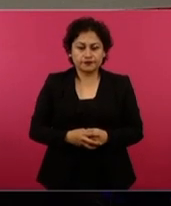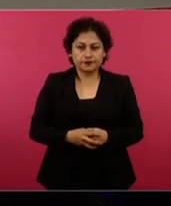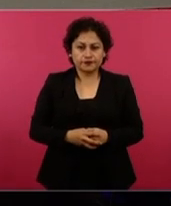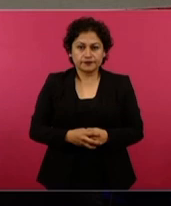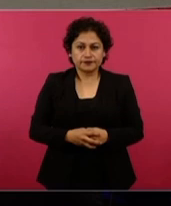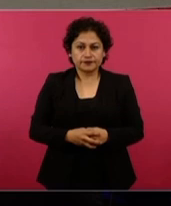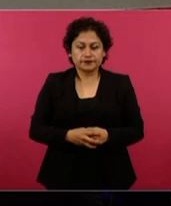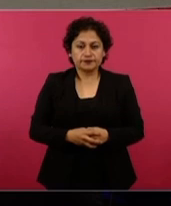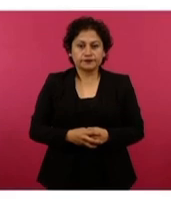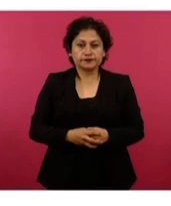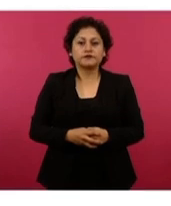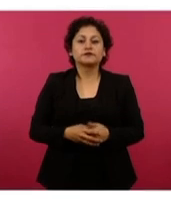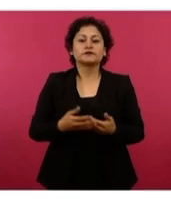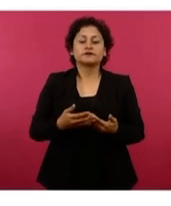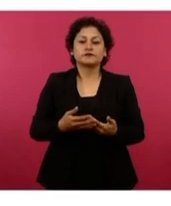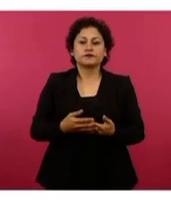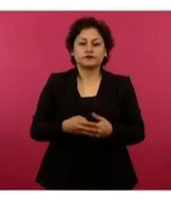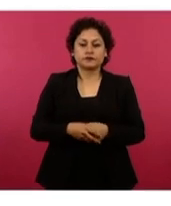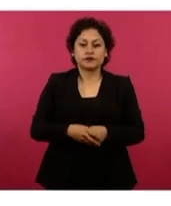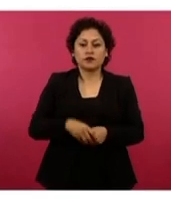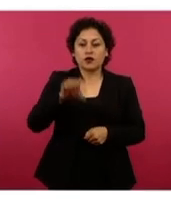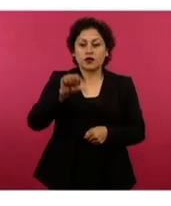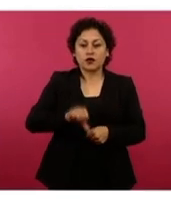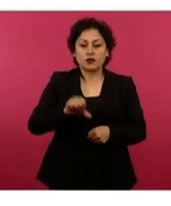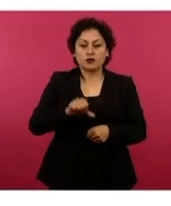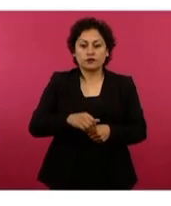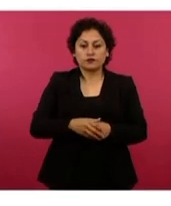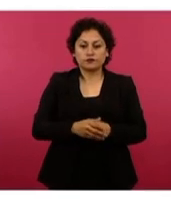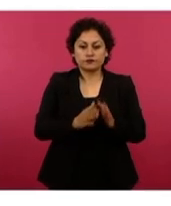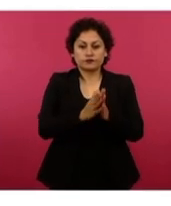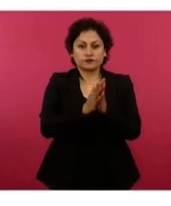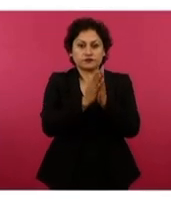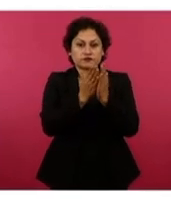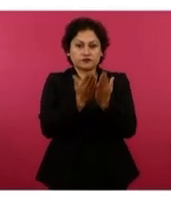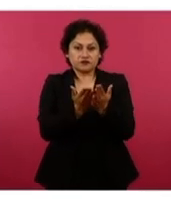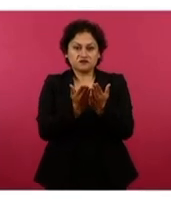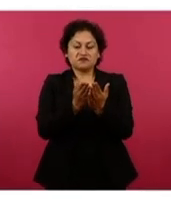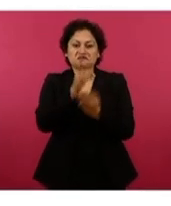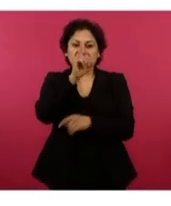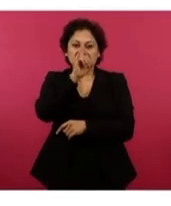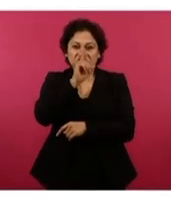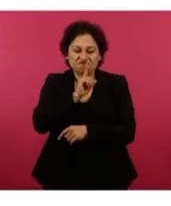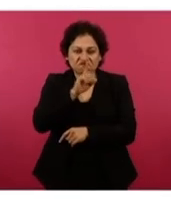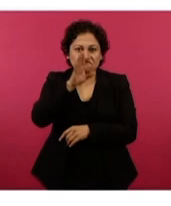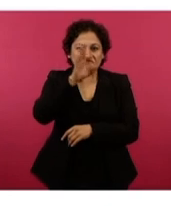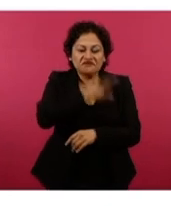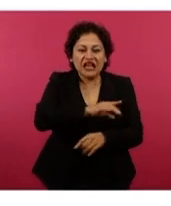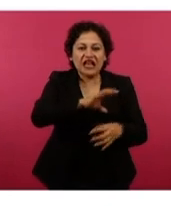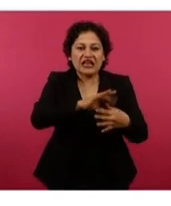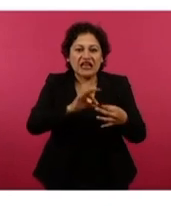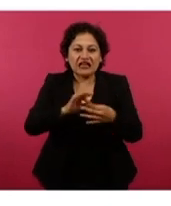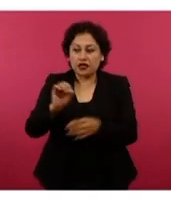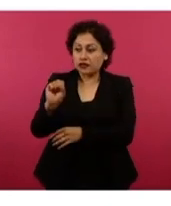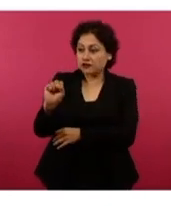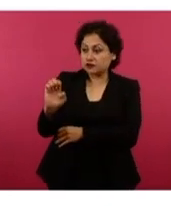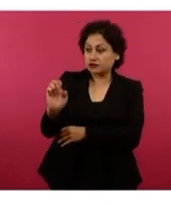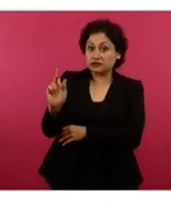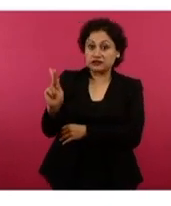disfrazado en los libros de educación. A ver. La Secretaría de Educación Pública está buscando